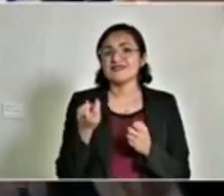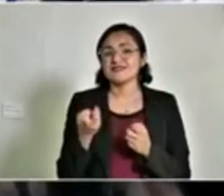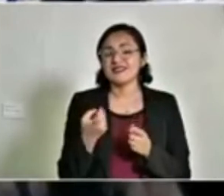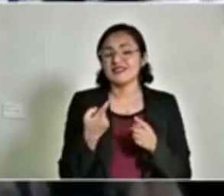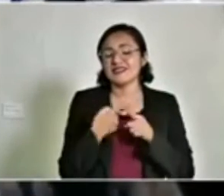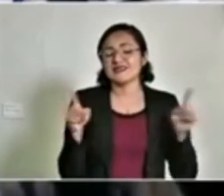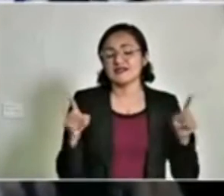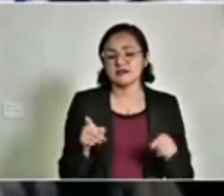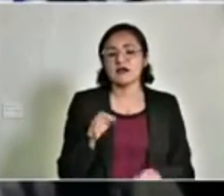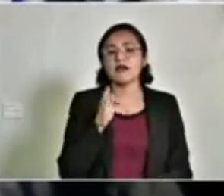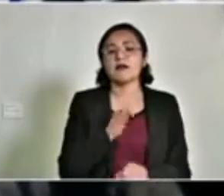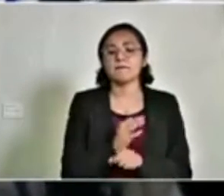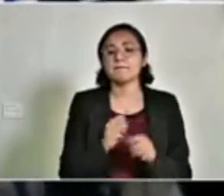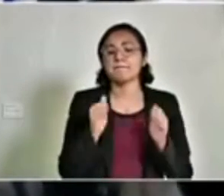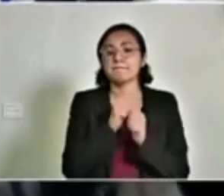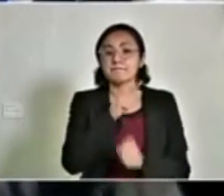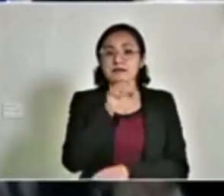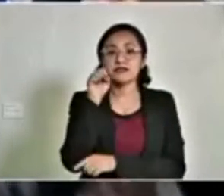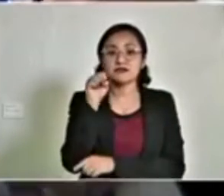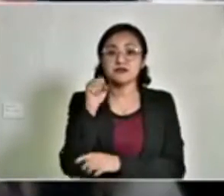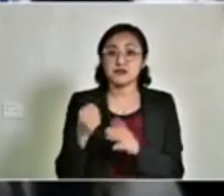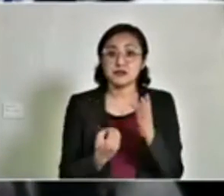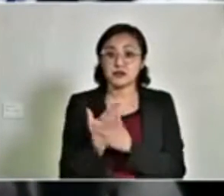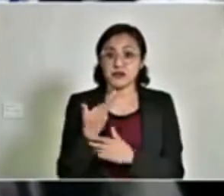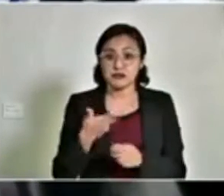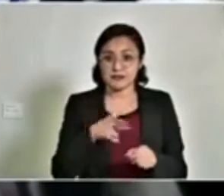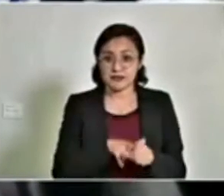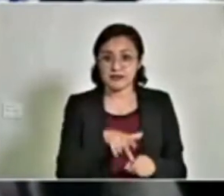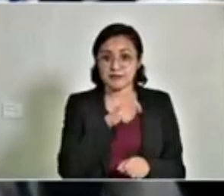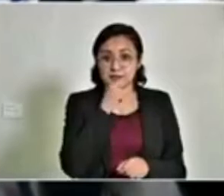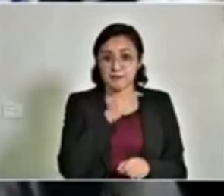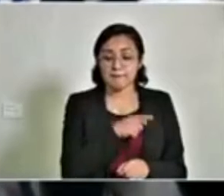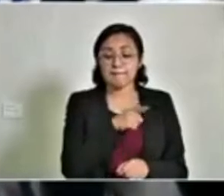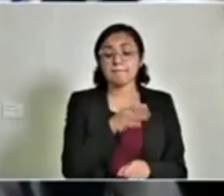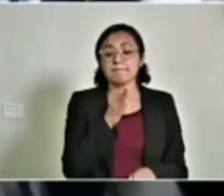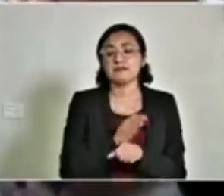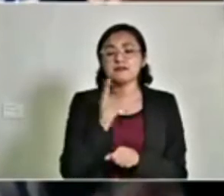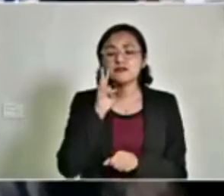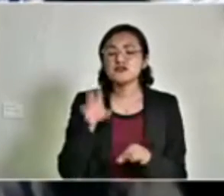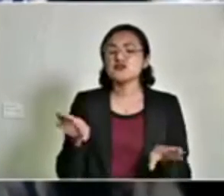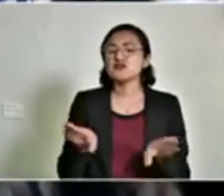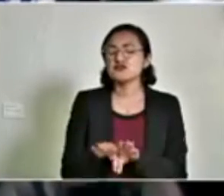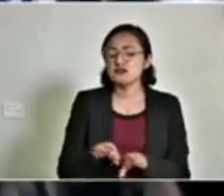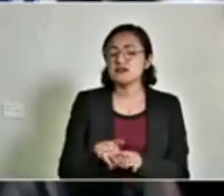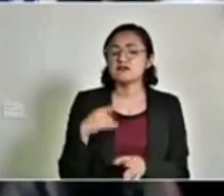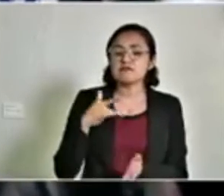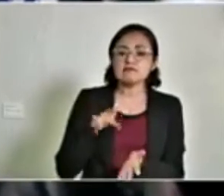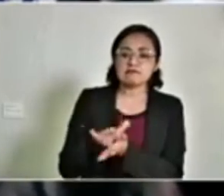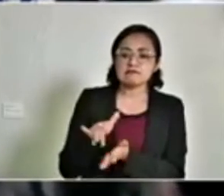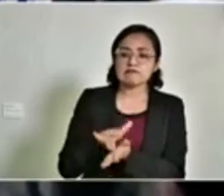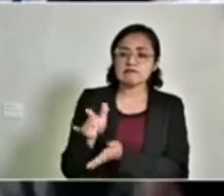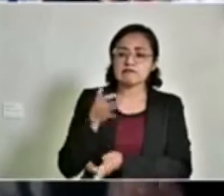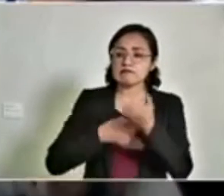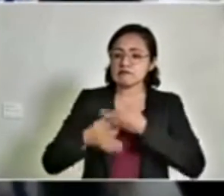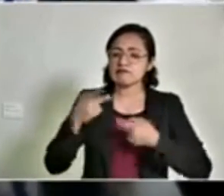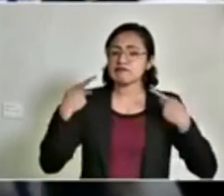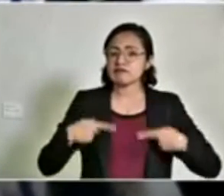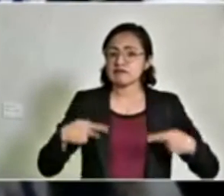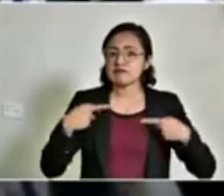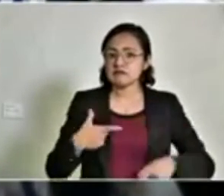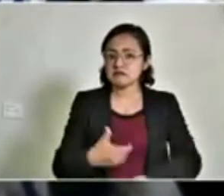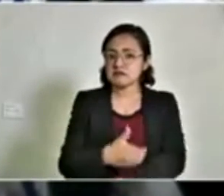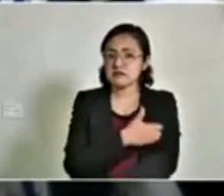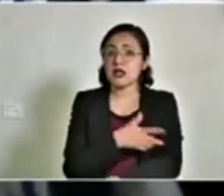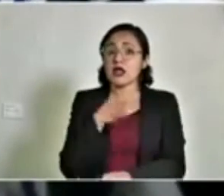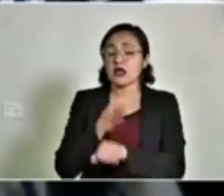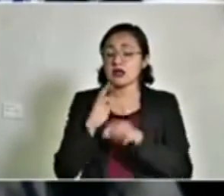estamos haciendo ya con el sindicato nuevo del hospital es ver la forma de cómo apoyar a todos los compañeros. Nosotros hoy vamos a tener